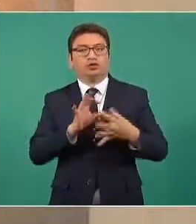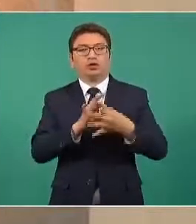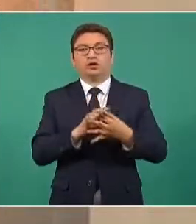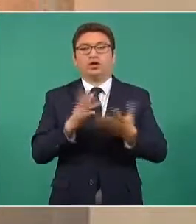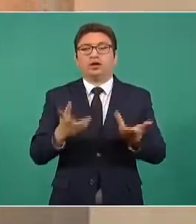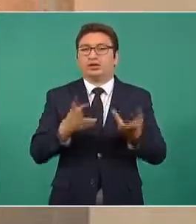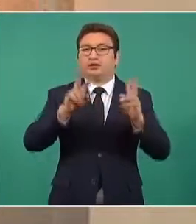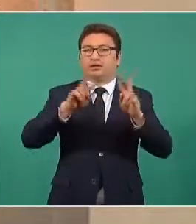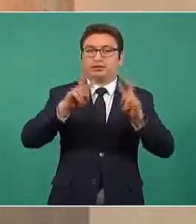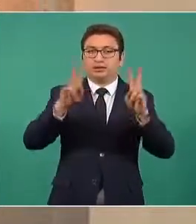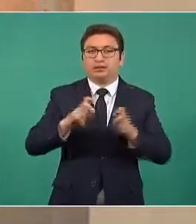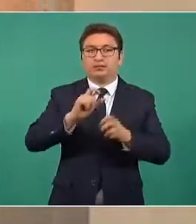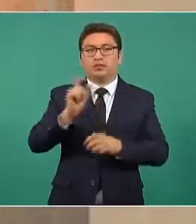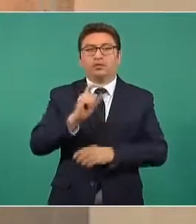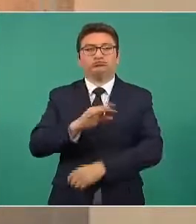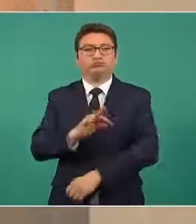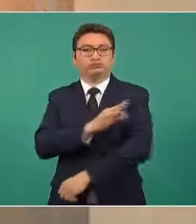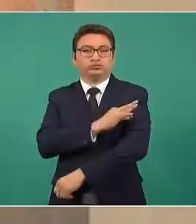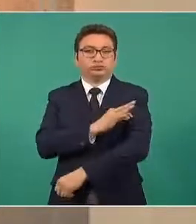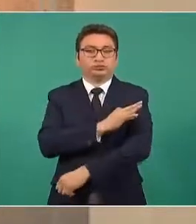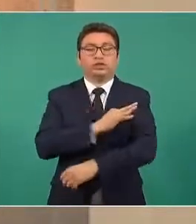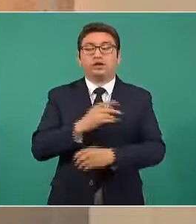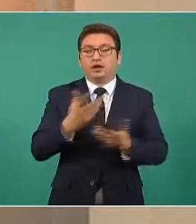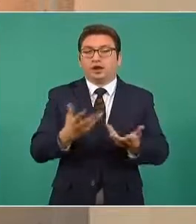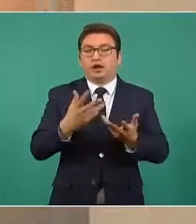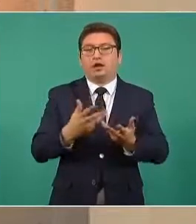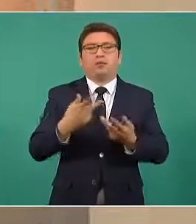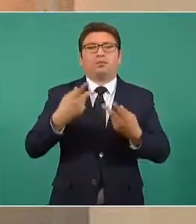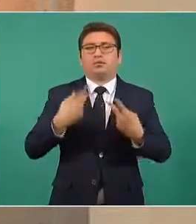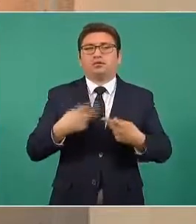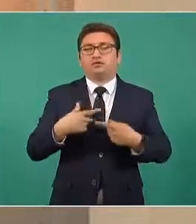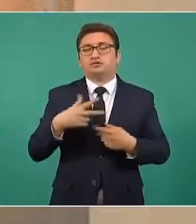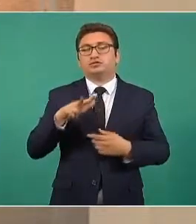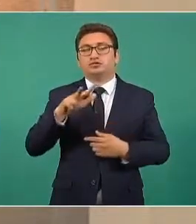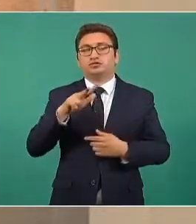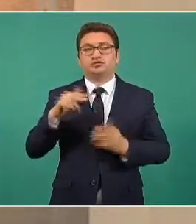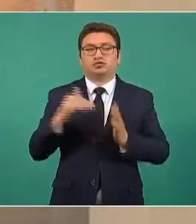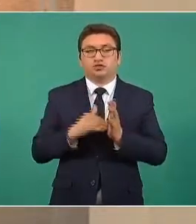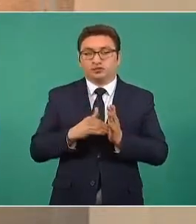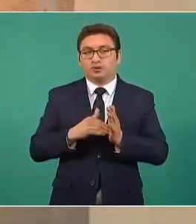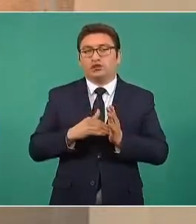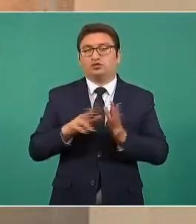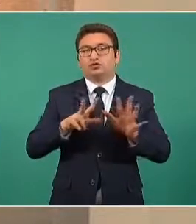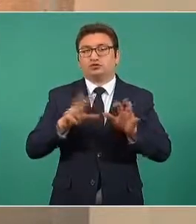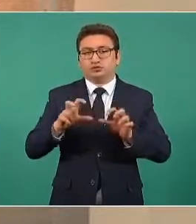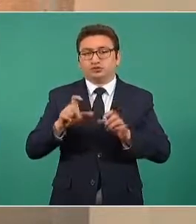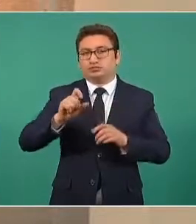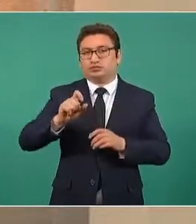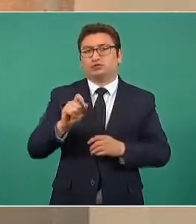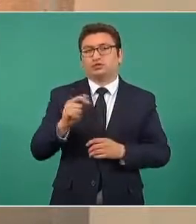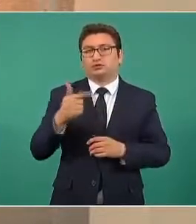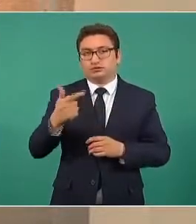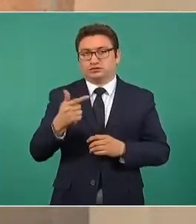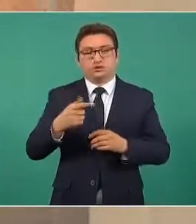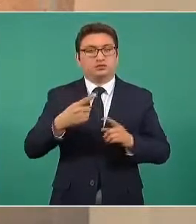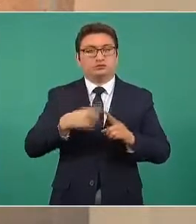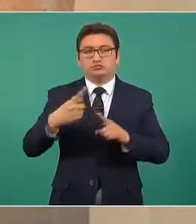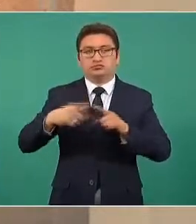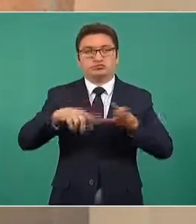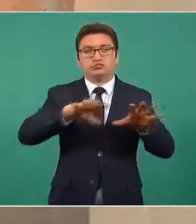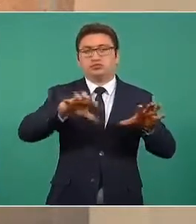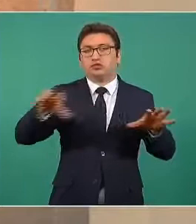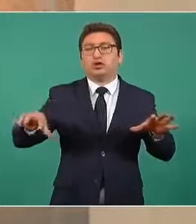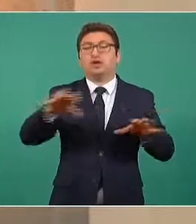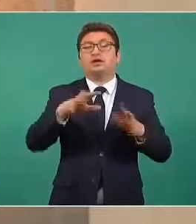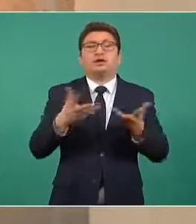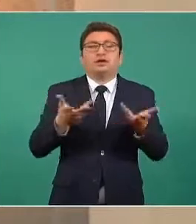únicamente a lo que es la vacunación, se tienen desplegados 18 mil 827 elementos y lo que se